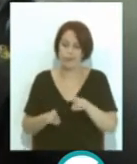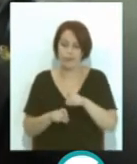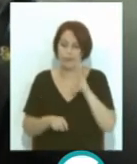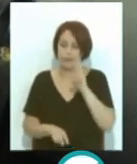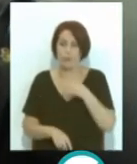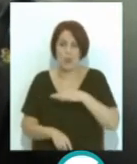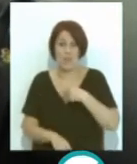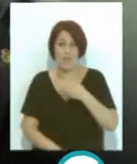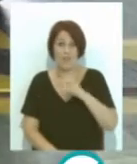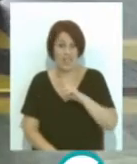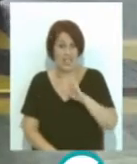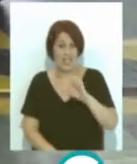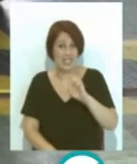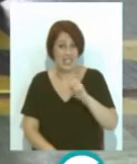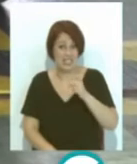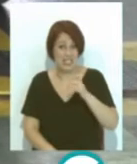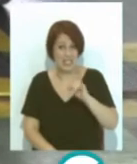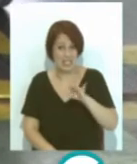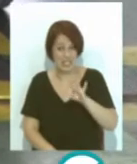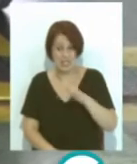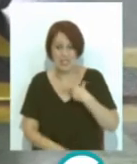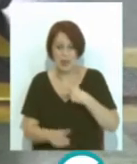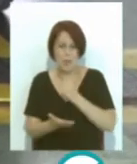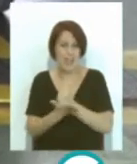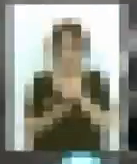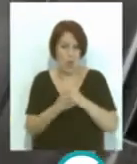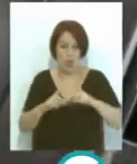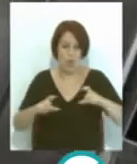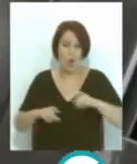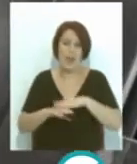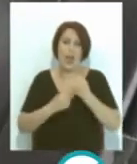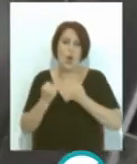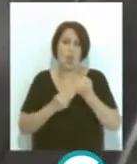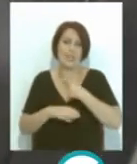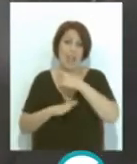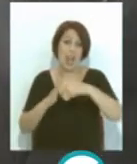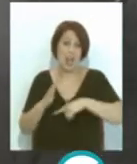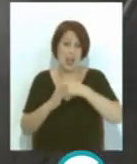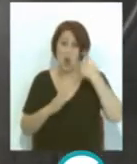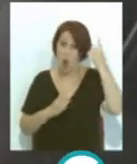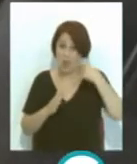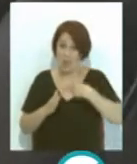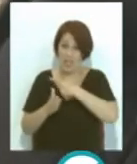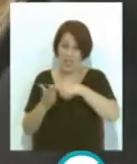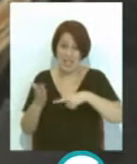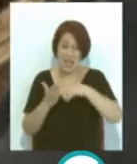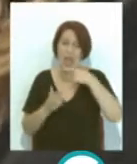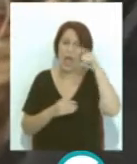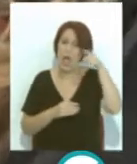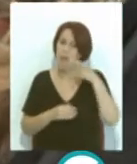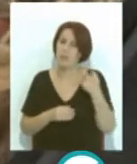establece un nuevo procedimiento de matriculación para los vehículos del Reino Unido dado que se considerarán automóviles